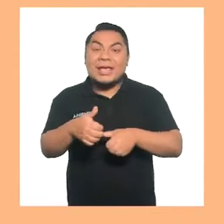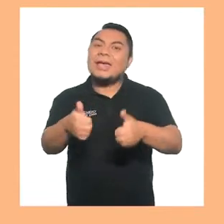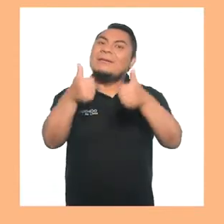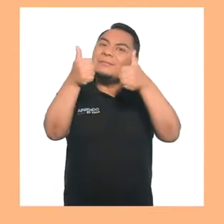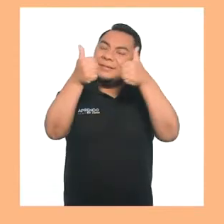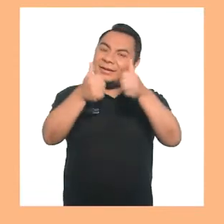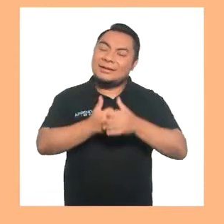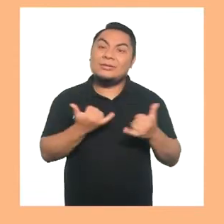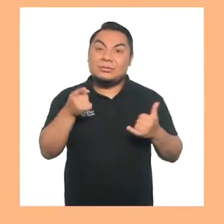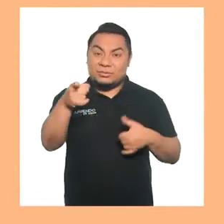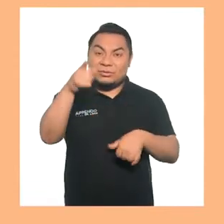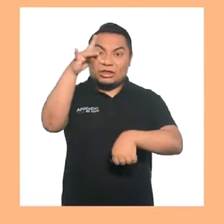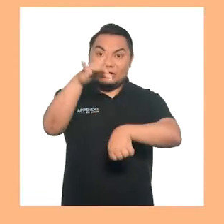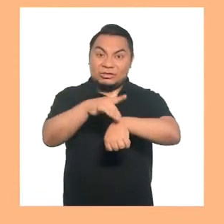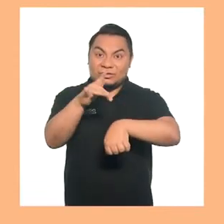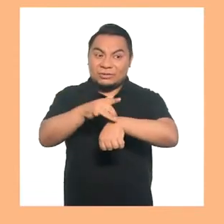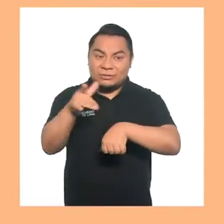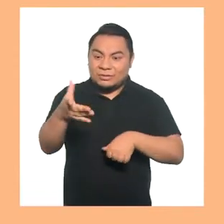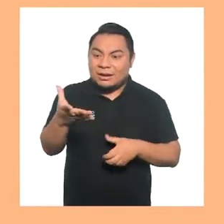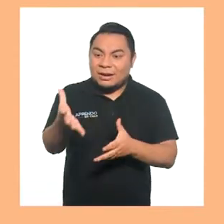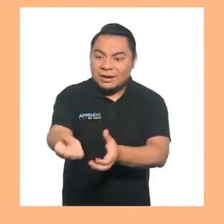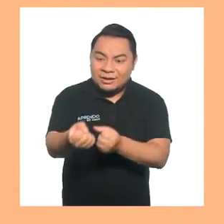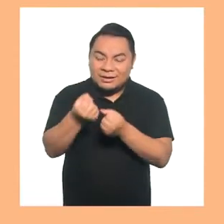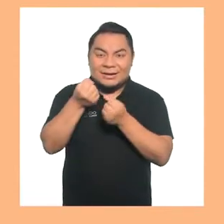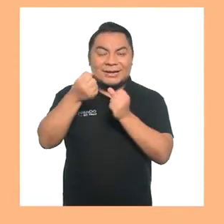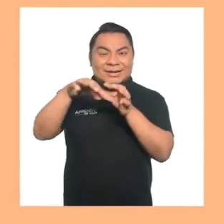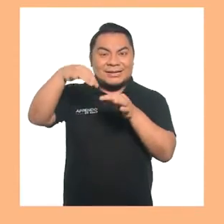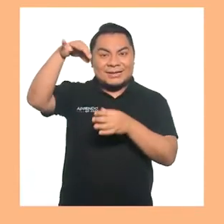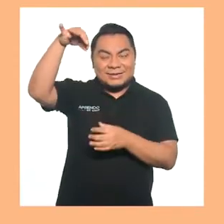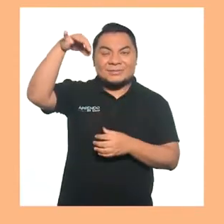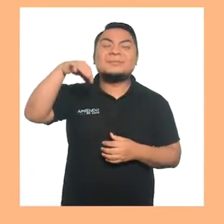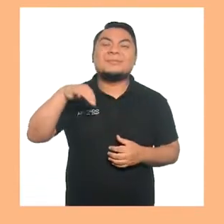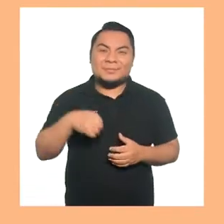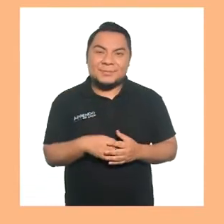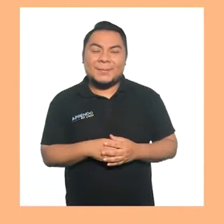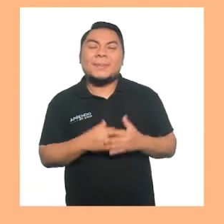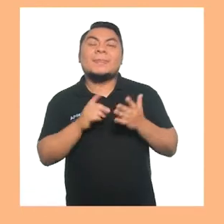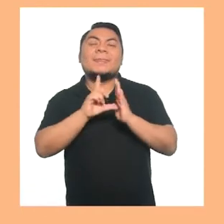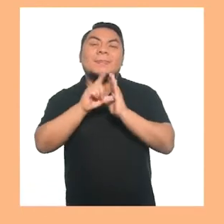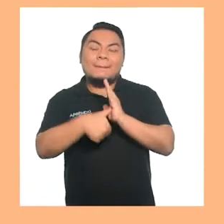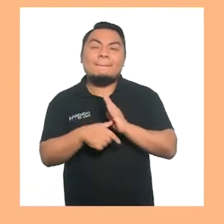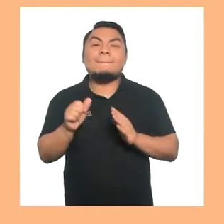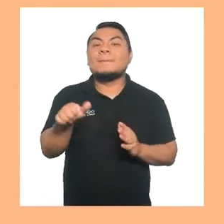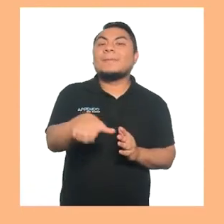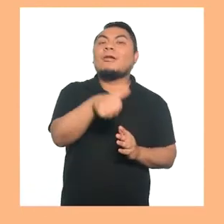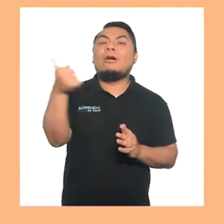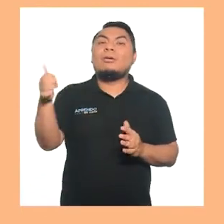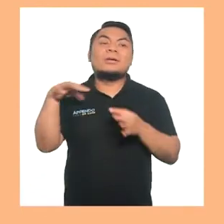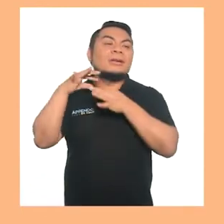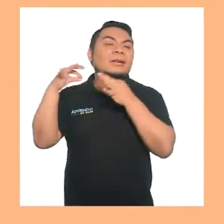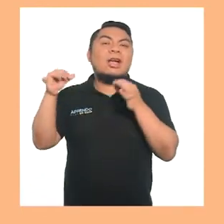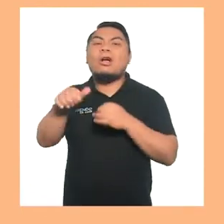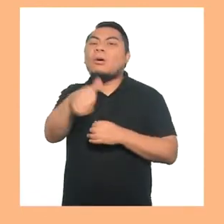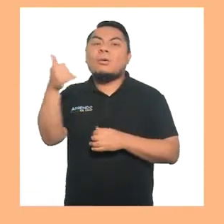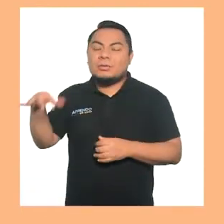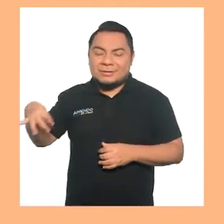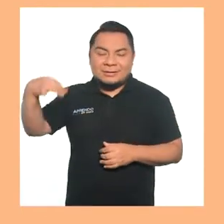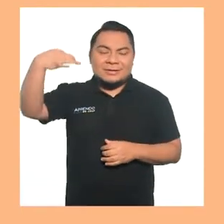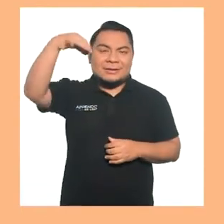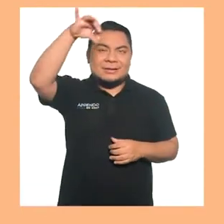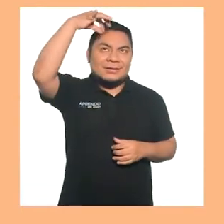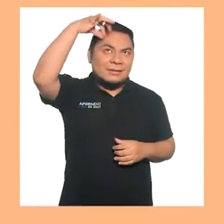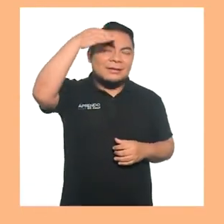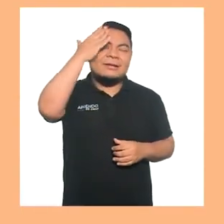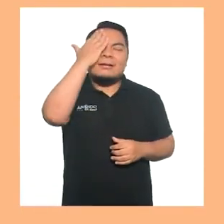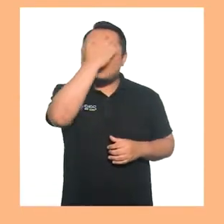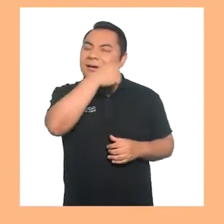Una vez que toque y lo atrape, pasa a otro pañuelo por su rostro,